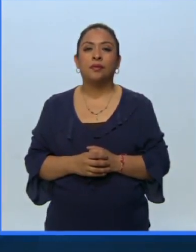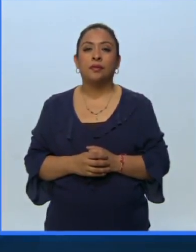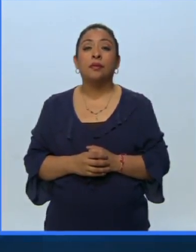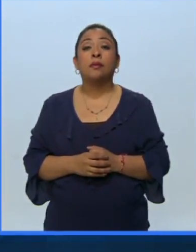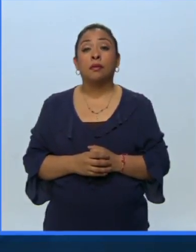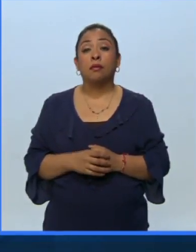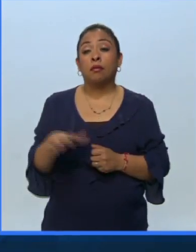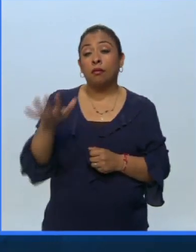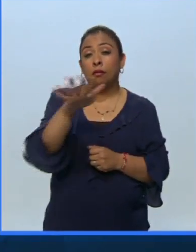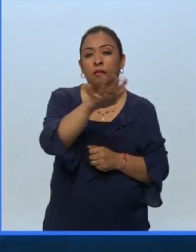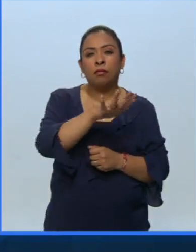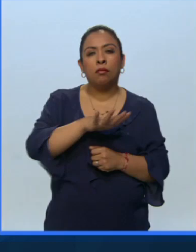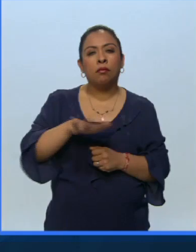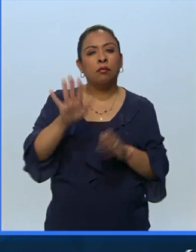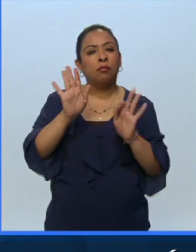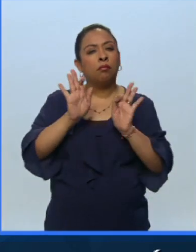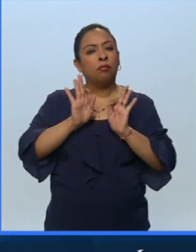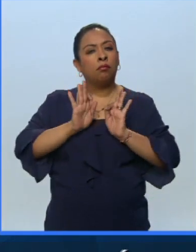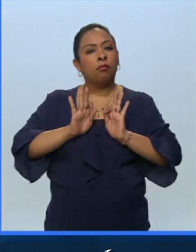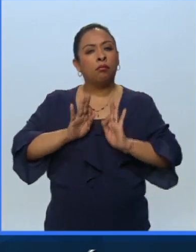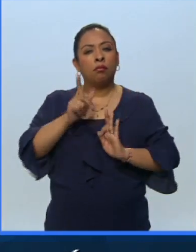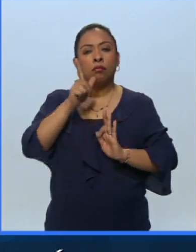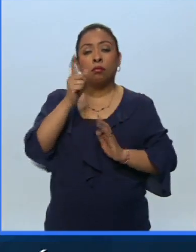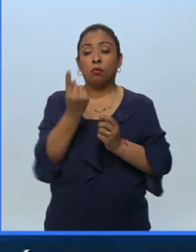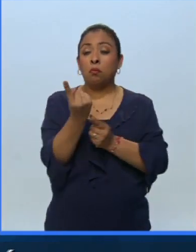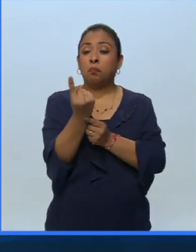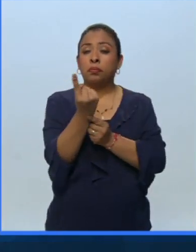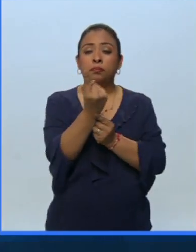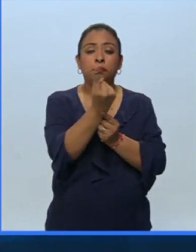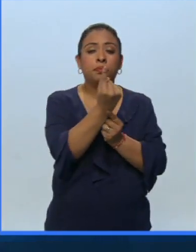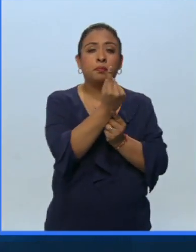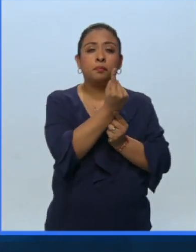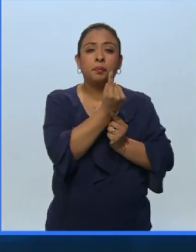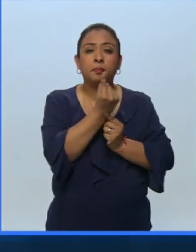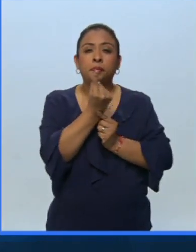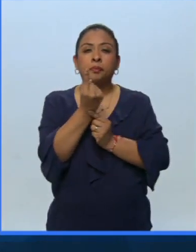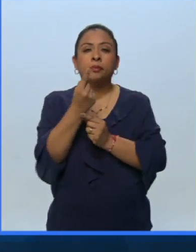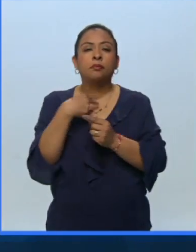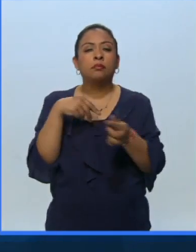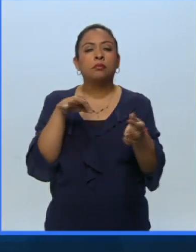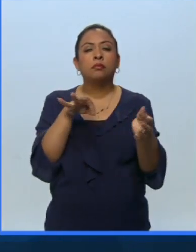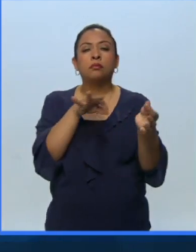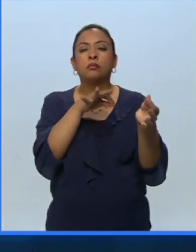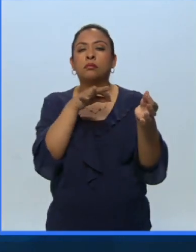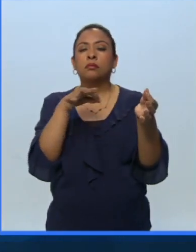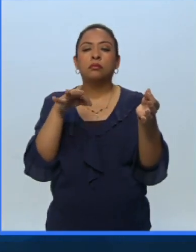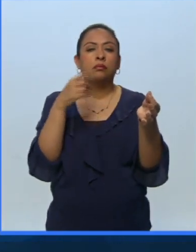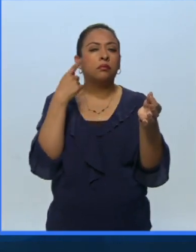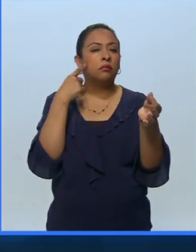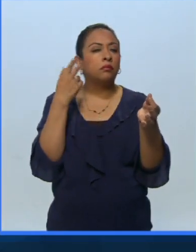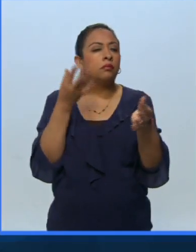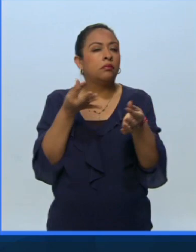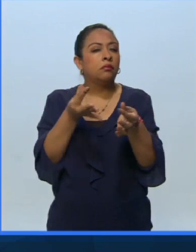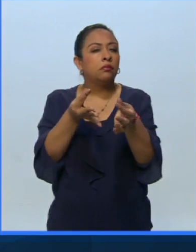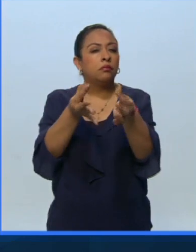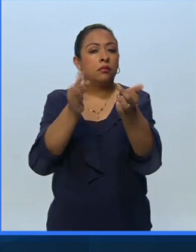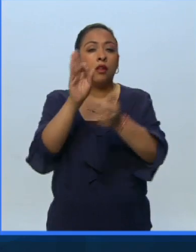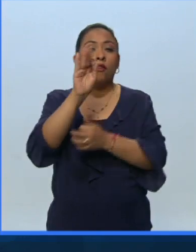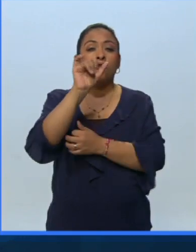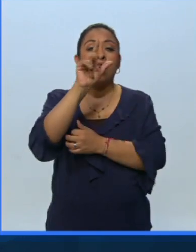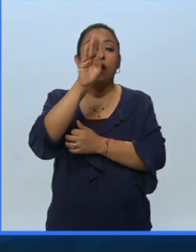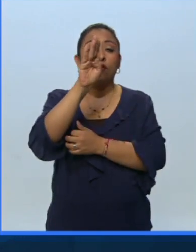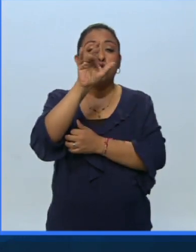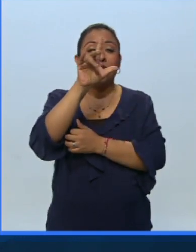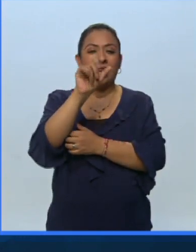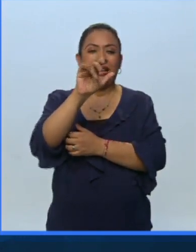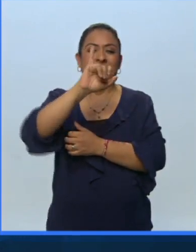Es un ambiente sobrio, alumbrado por velas y acompañados por los acordes de una tiorba. Son las fábulas de Jean de